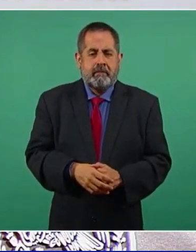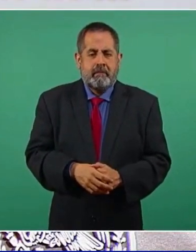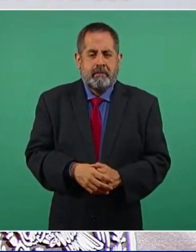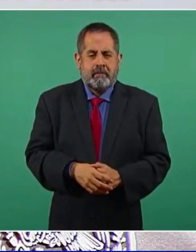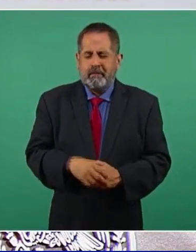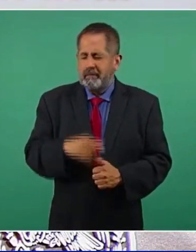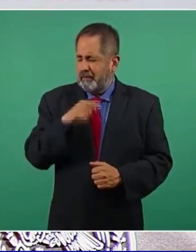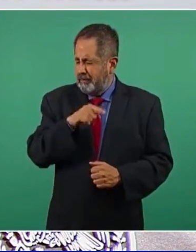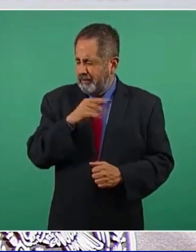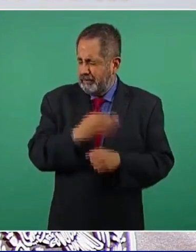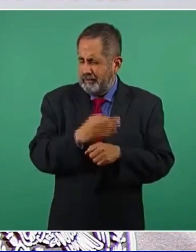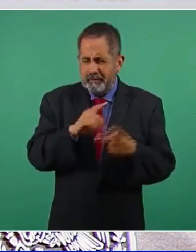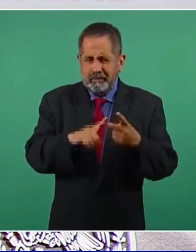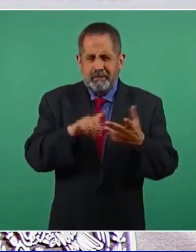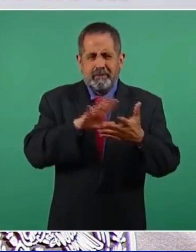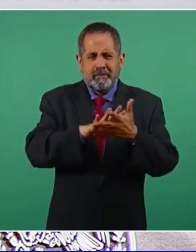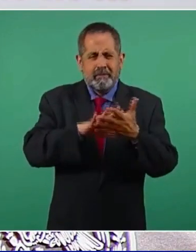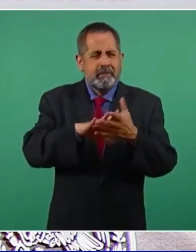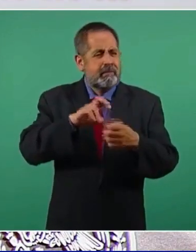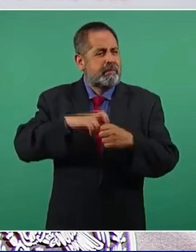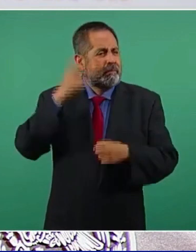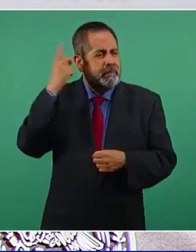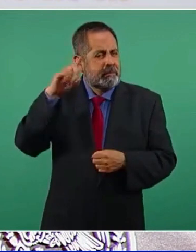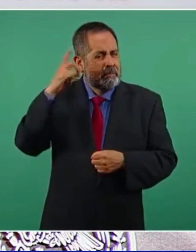que está en una cárcel de Durango,